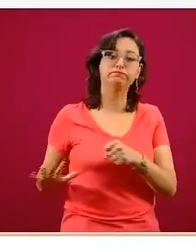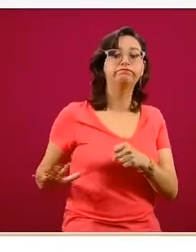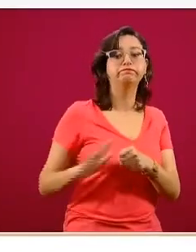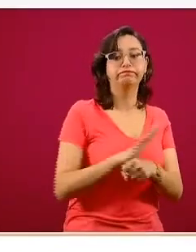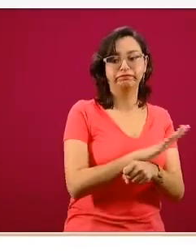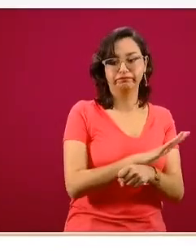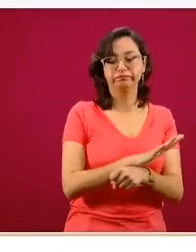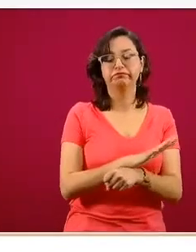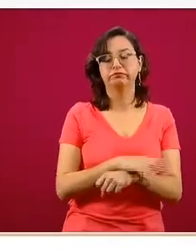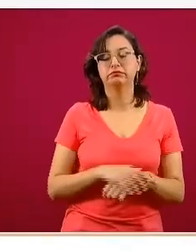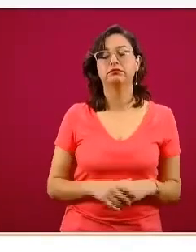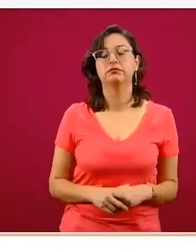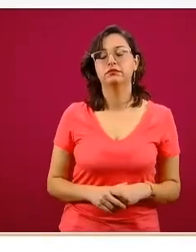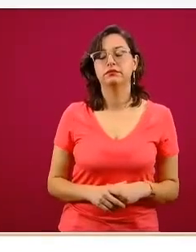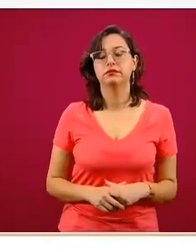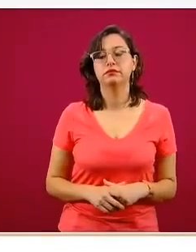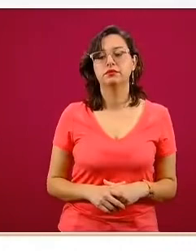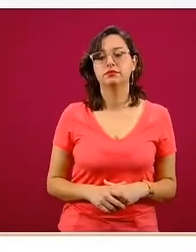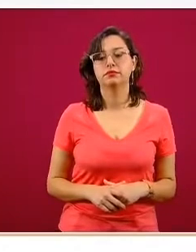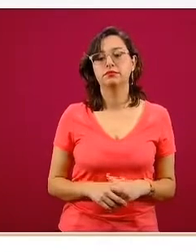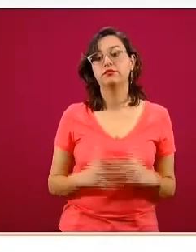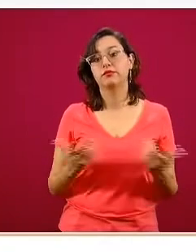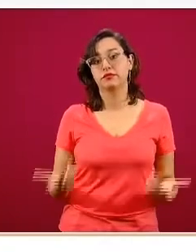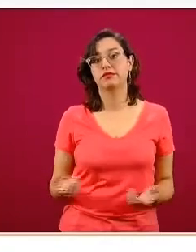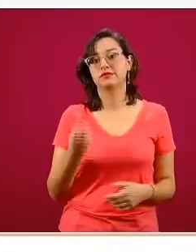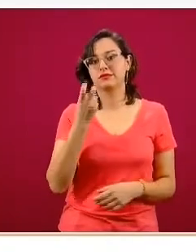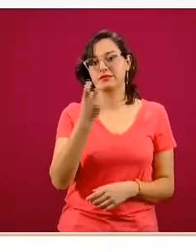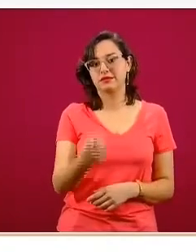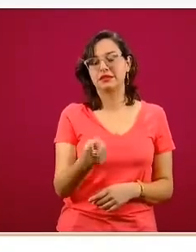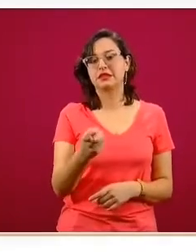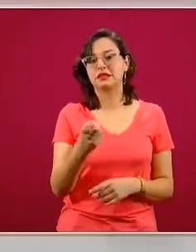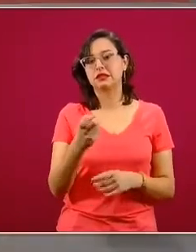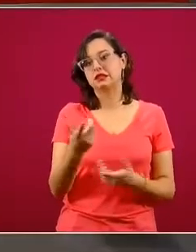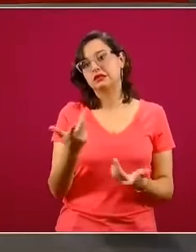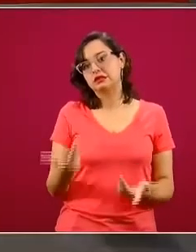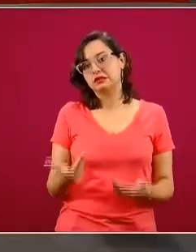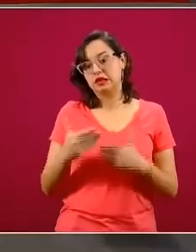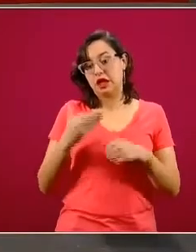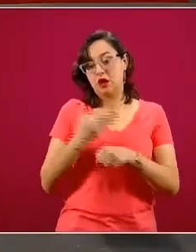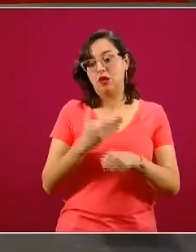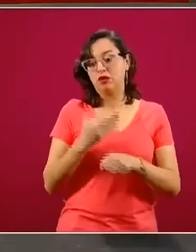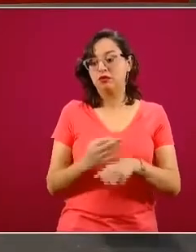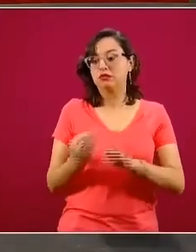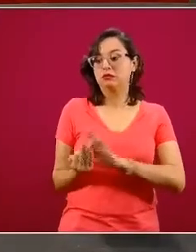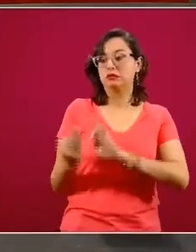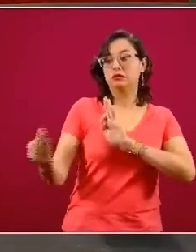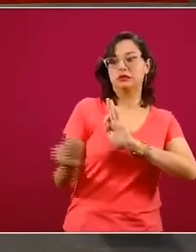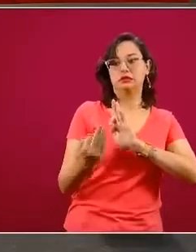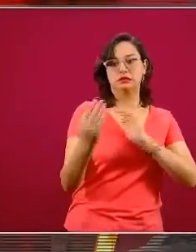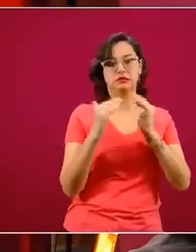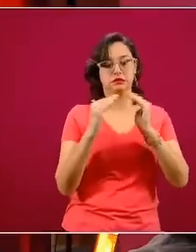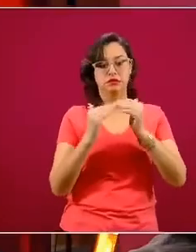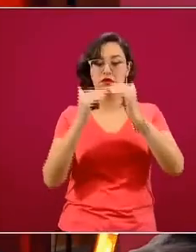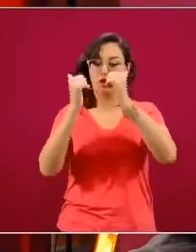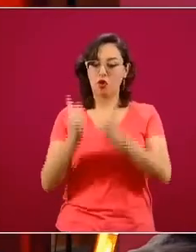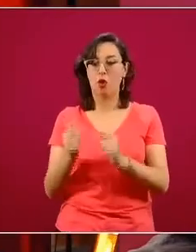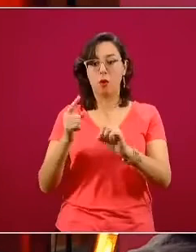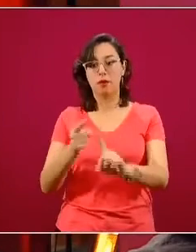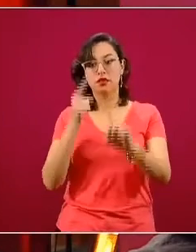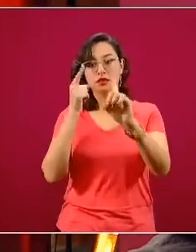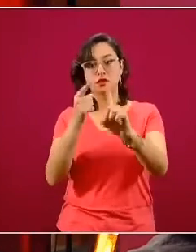incremento de la ocupación, que es algo que precisamente es uno de los objetivos de la Jornada Nacional de Sana Distancia,